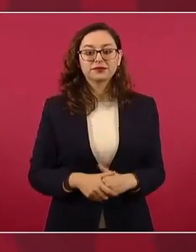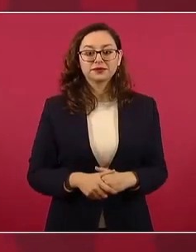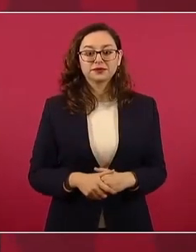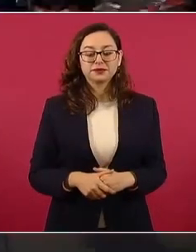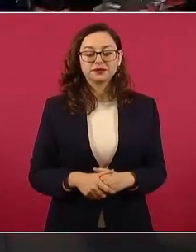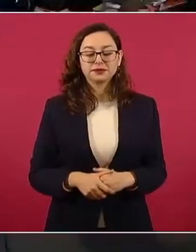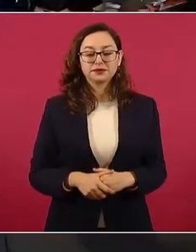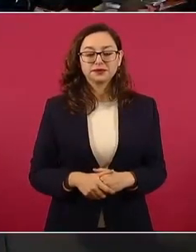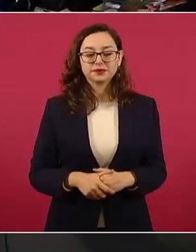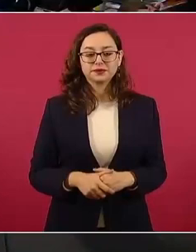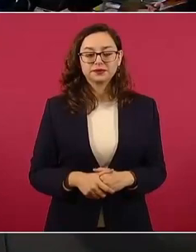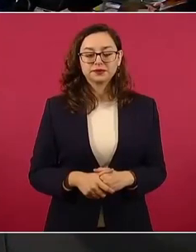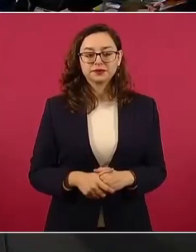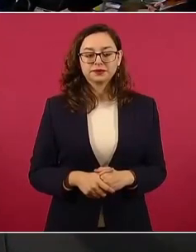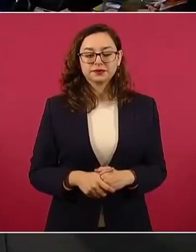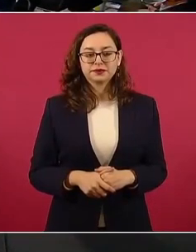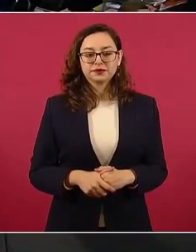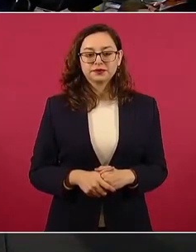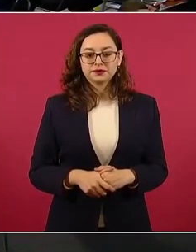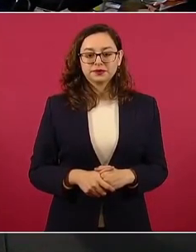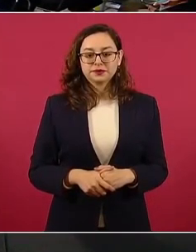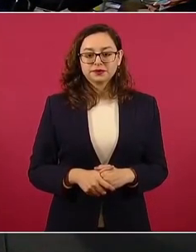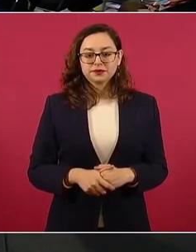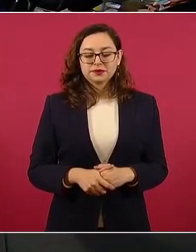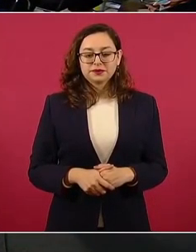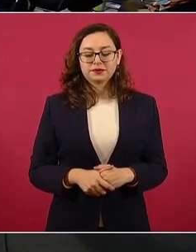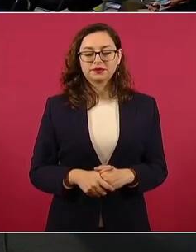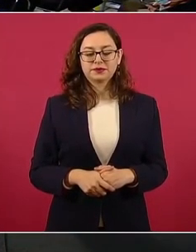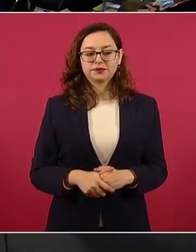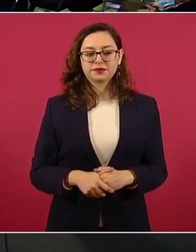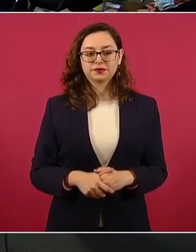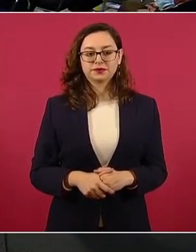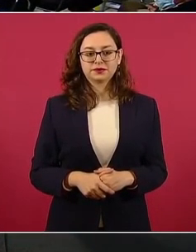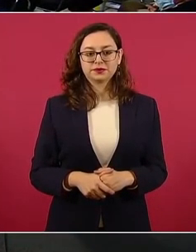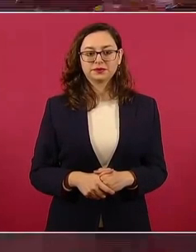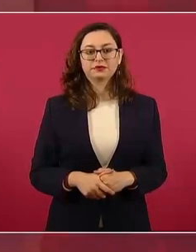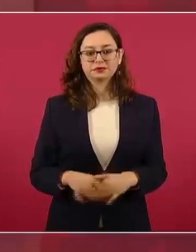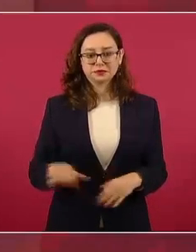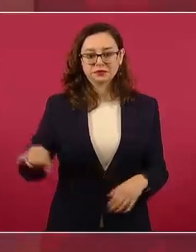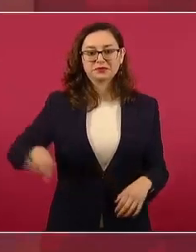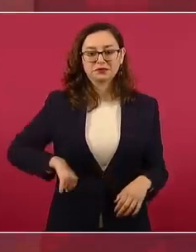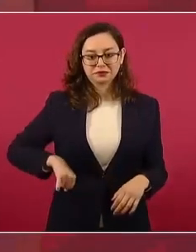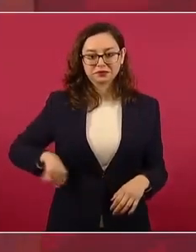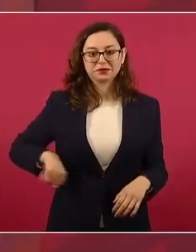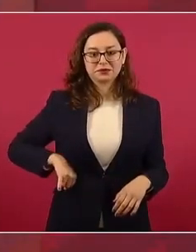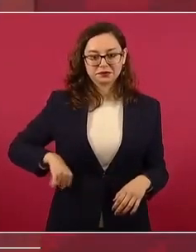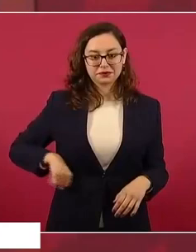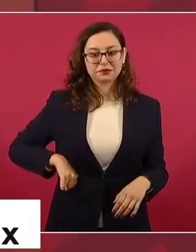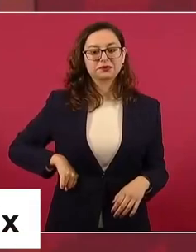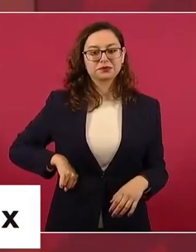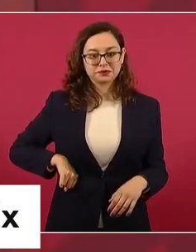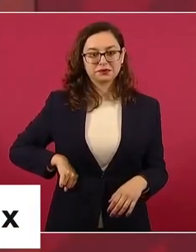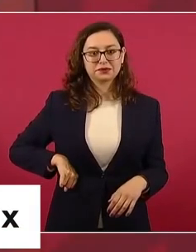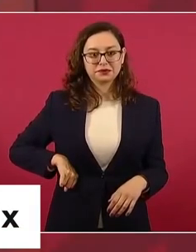Es muy interesante lo que